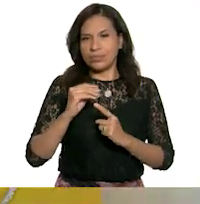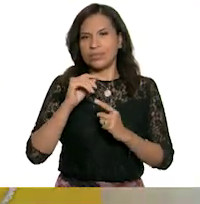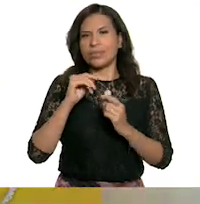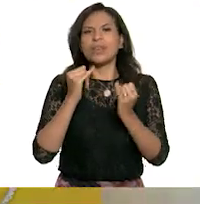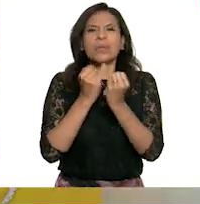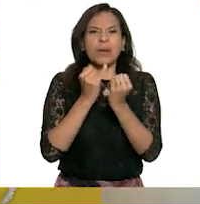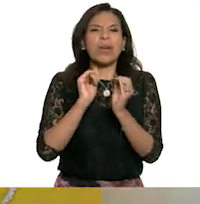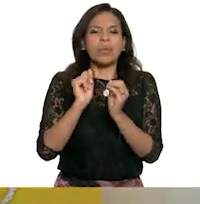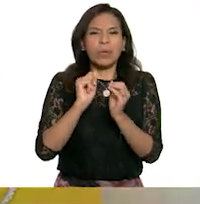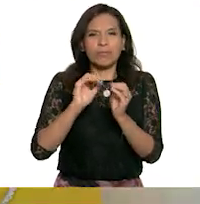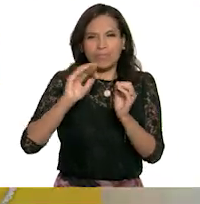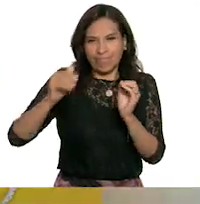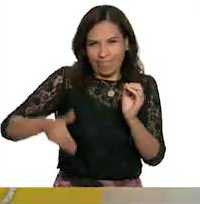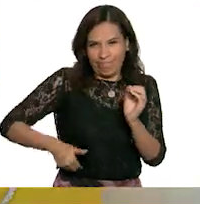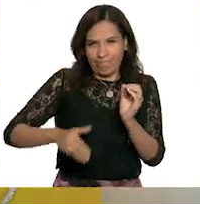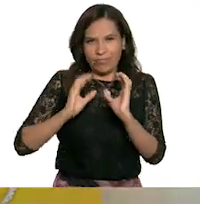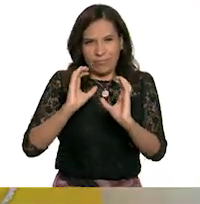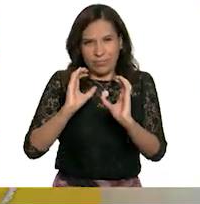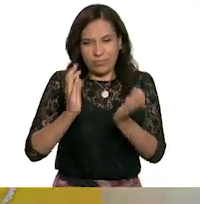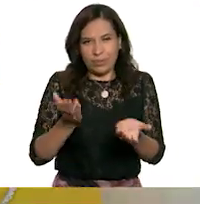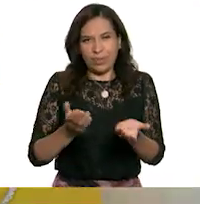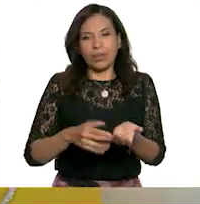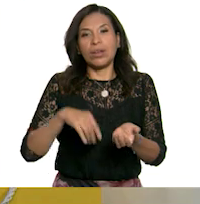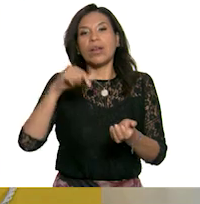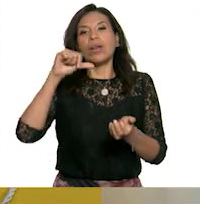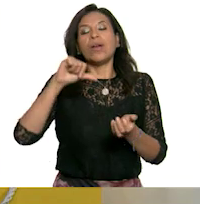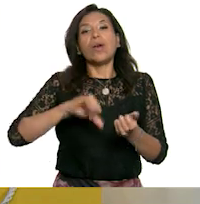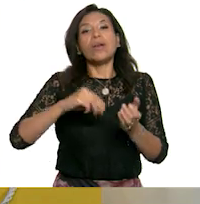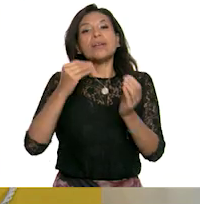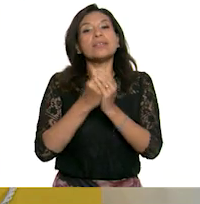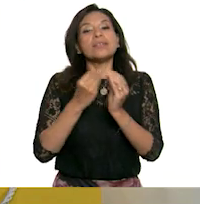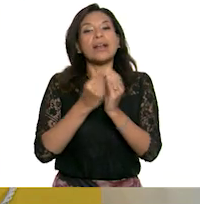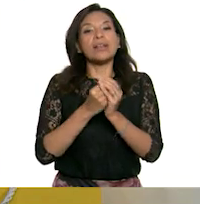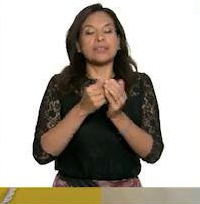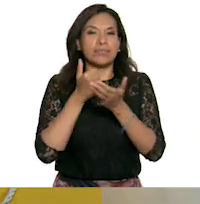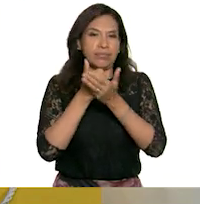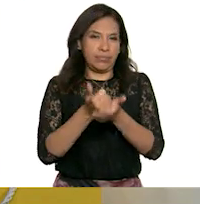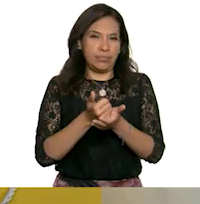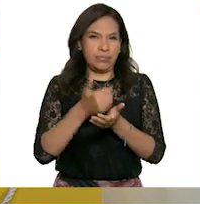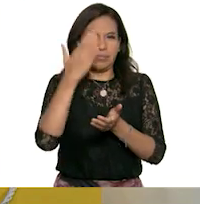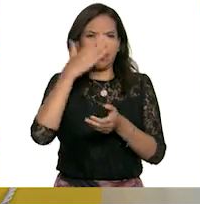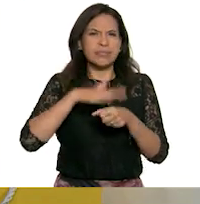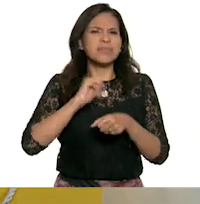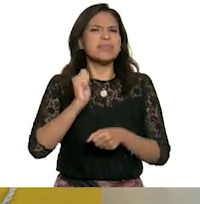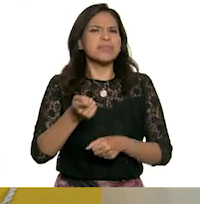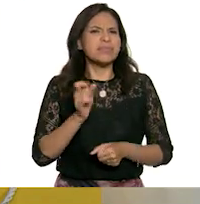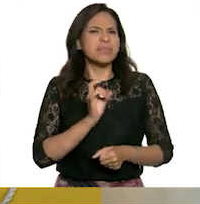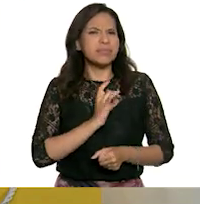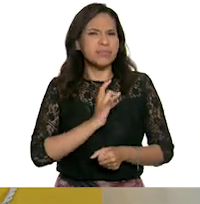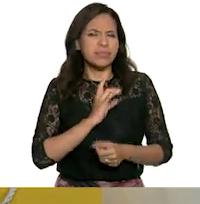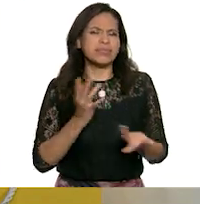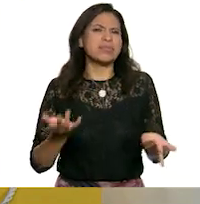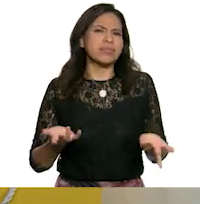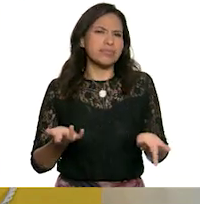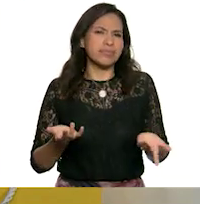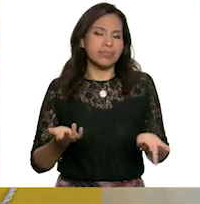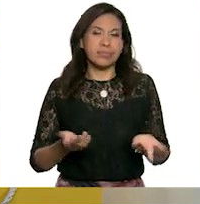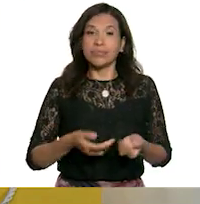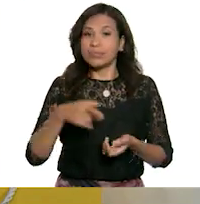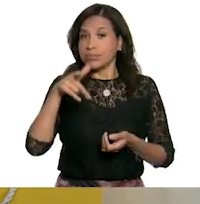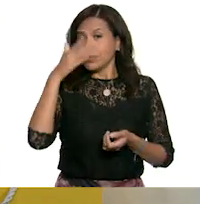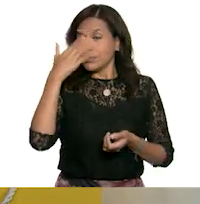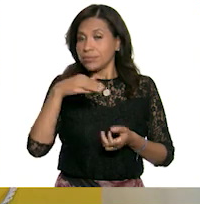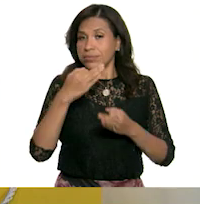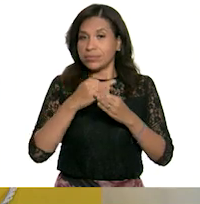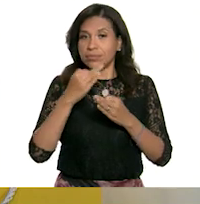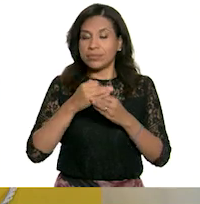No te preocupes, la clase de hoy creo que te ayudará. ¿Te gustaría saber más sobre el miedo? Sí, claro que sí. Creo que el